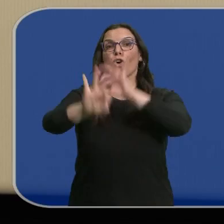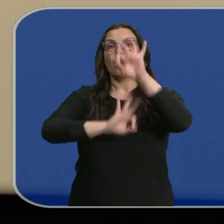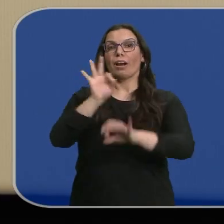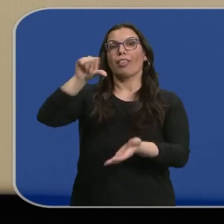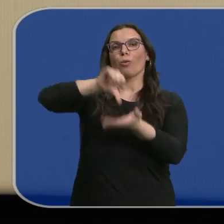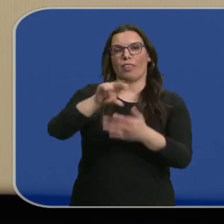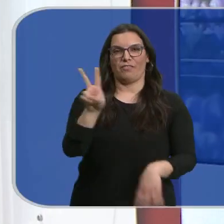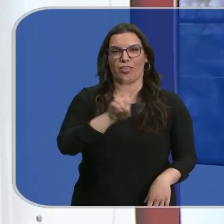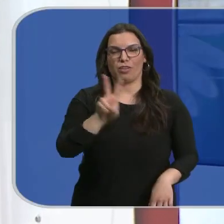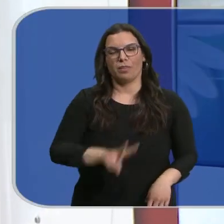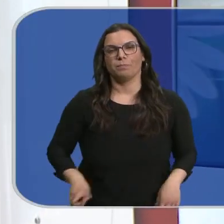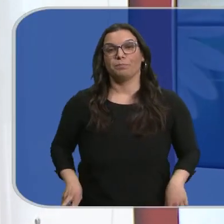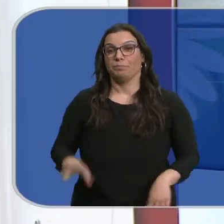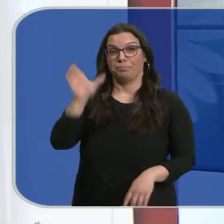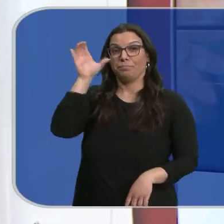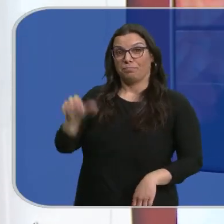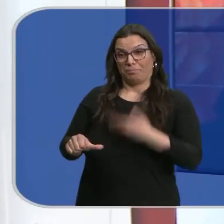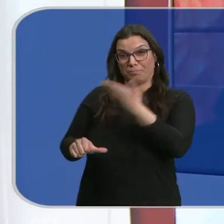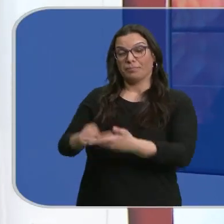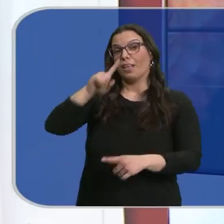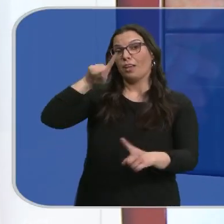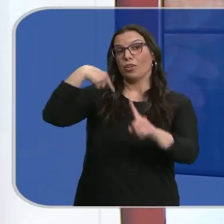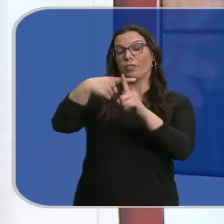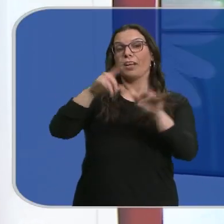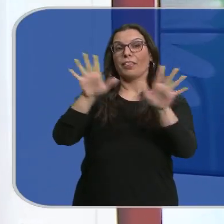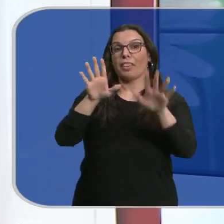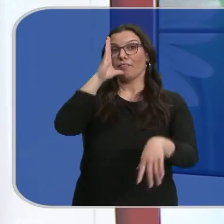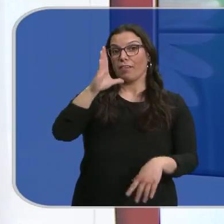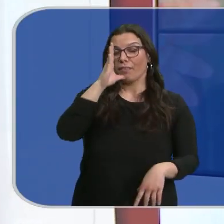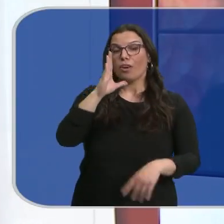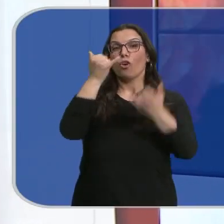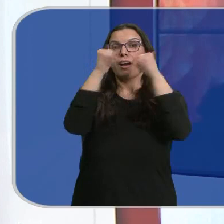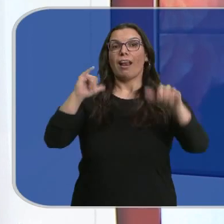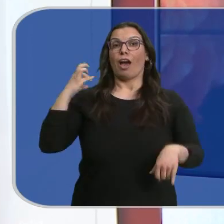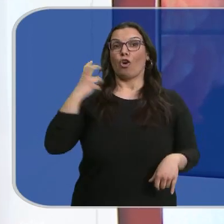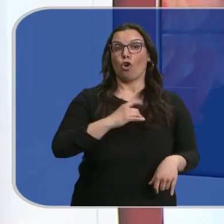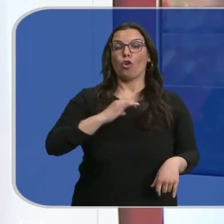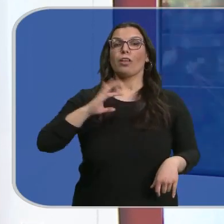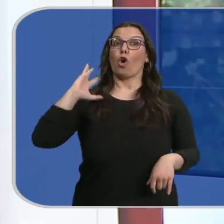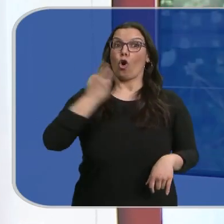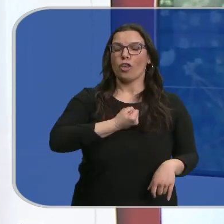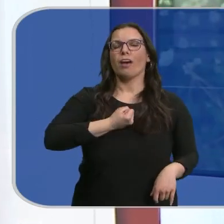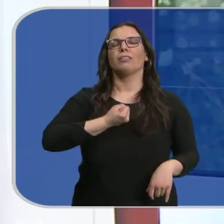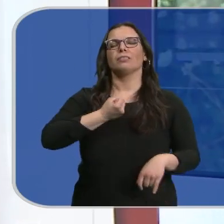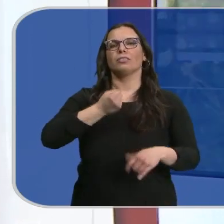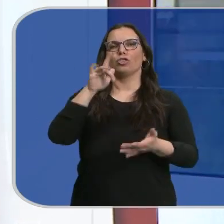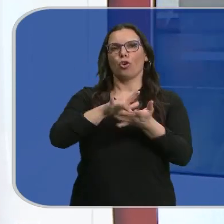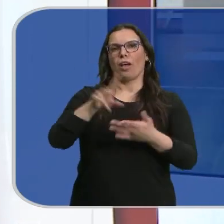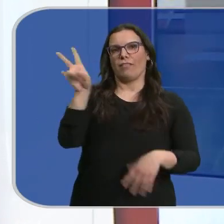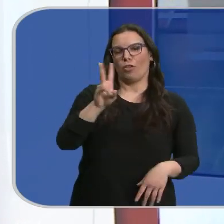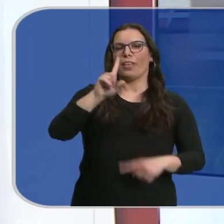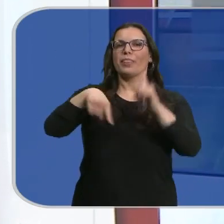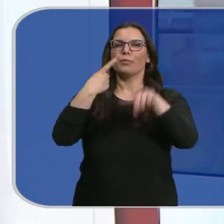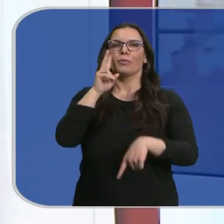Valladolid. Lo acaban de escuchar, el próximo 10 de febrero la gala de los Goya se celebrará en Valladolid. Luego estaremos en directo en el